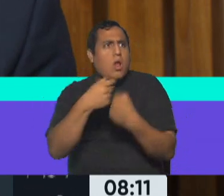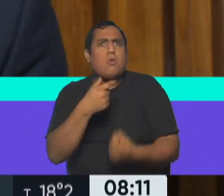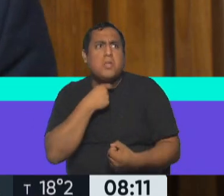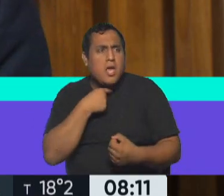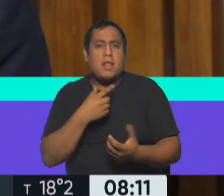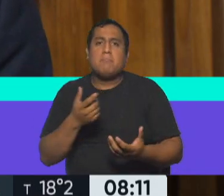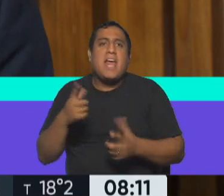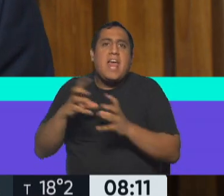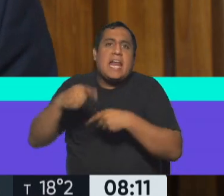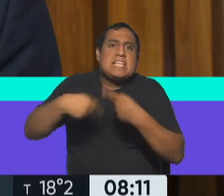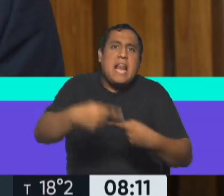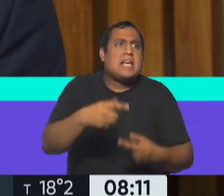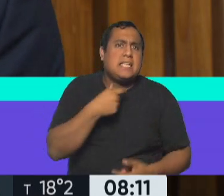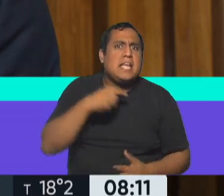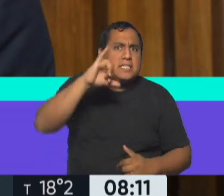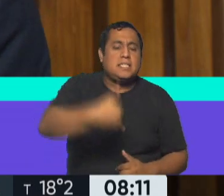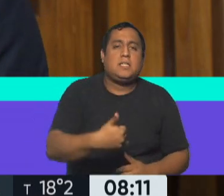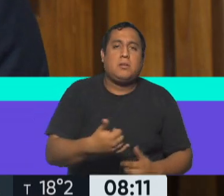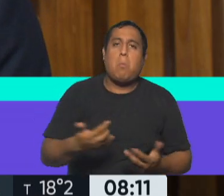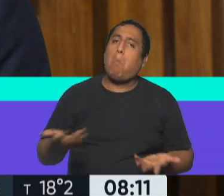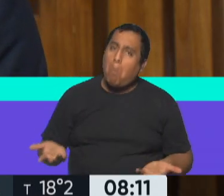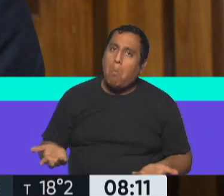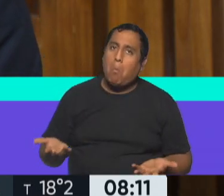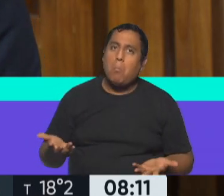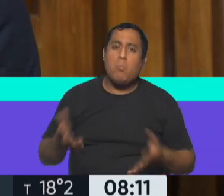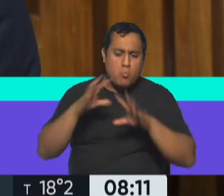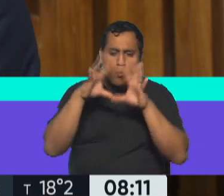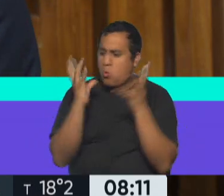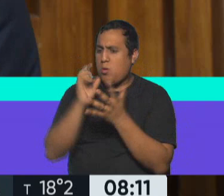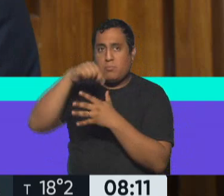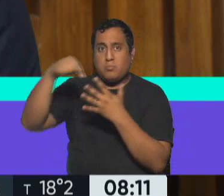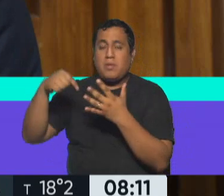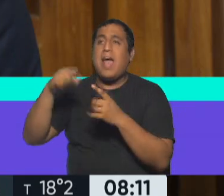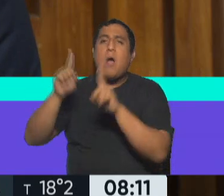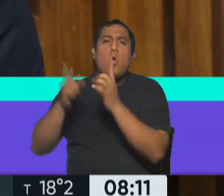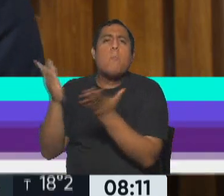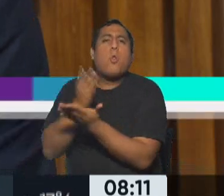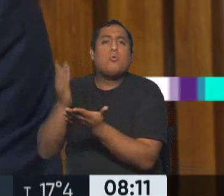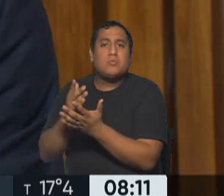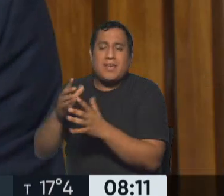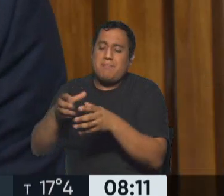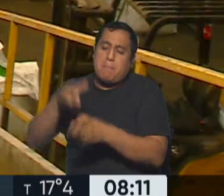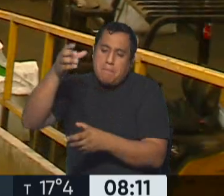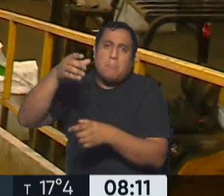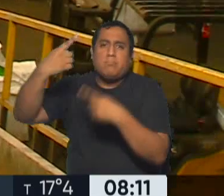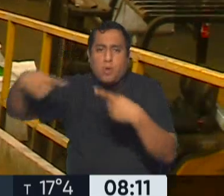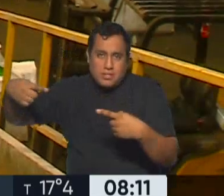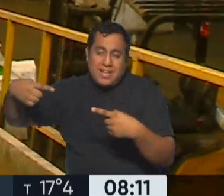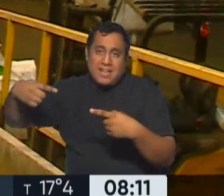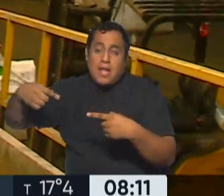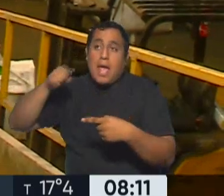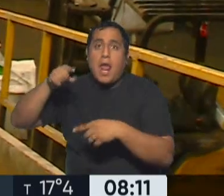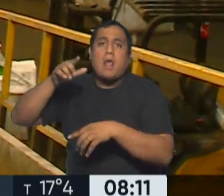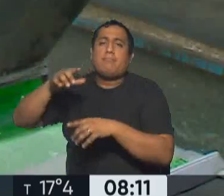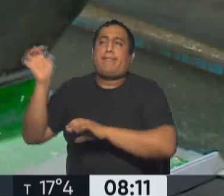responsabilidad extendida del productor. Esto es algo que se está utilizando en todo el mundo, que es que aquel que produce el envase tenga una responsabilidad sobre